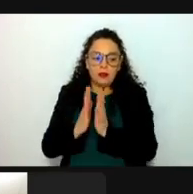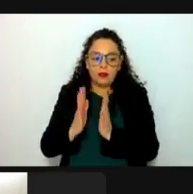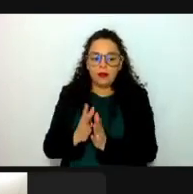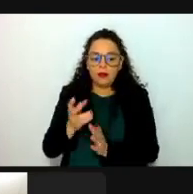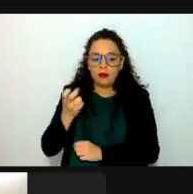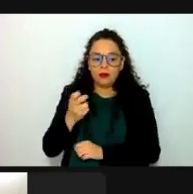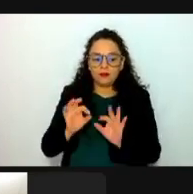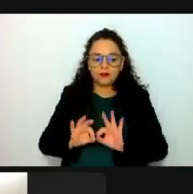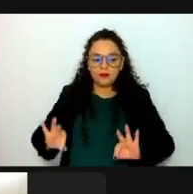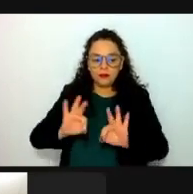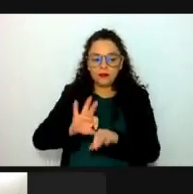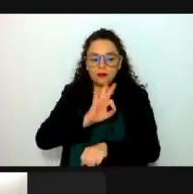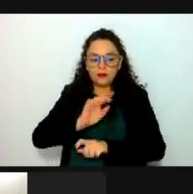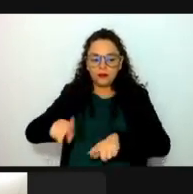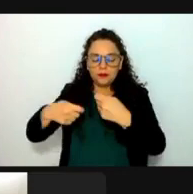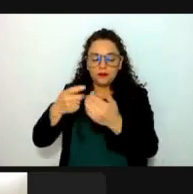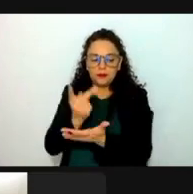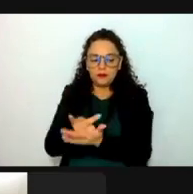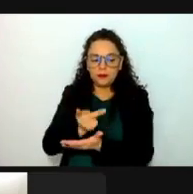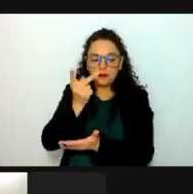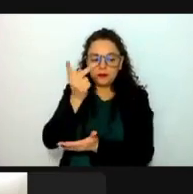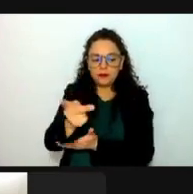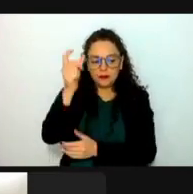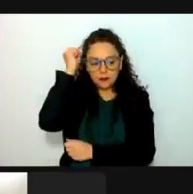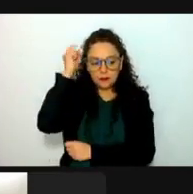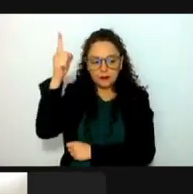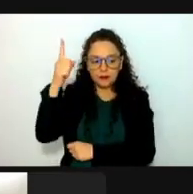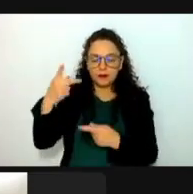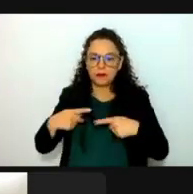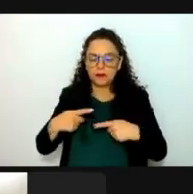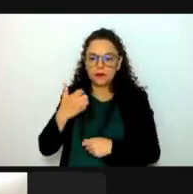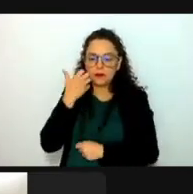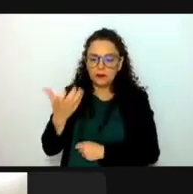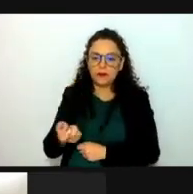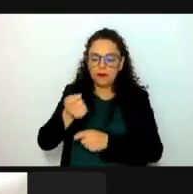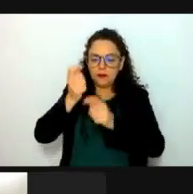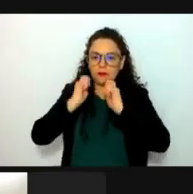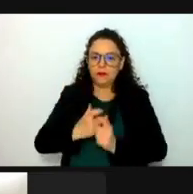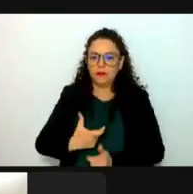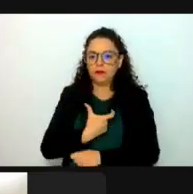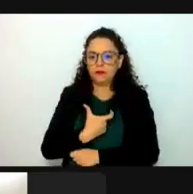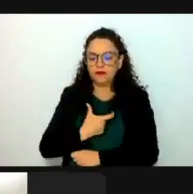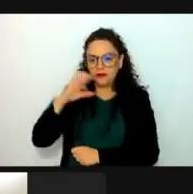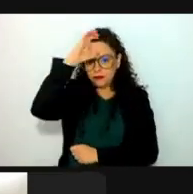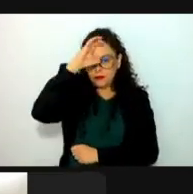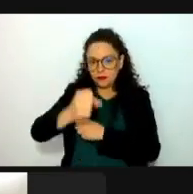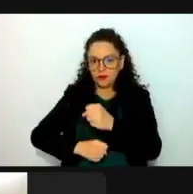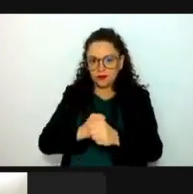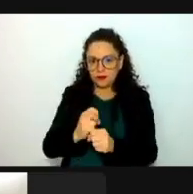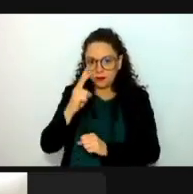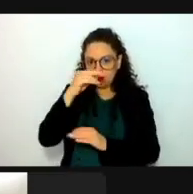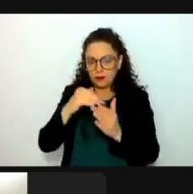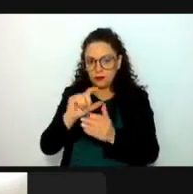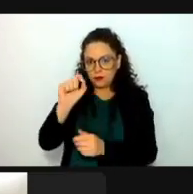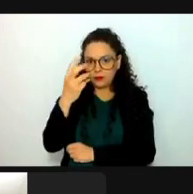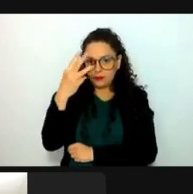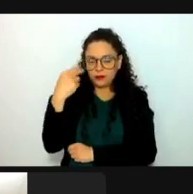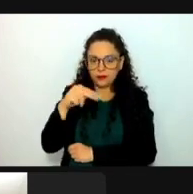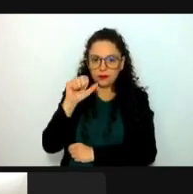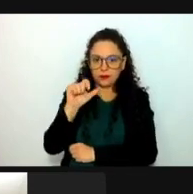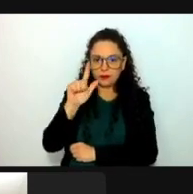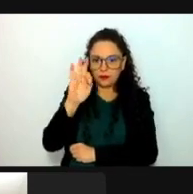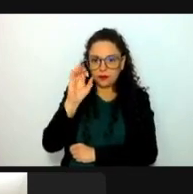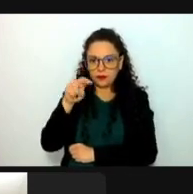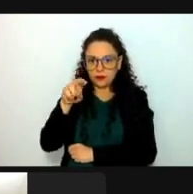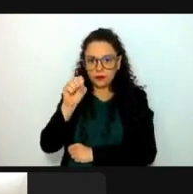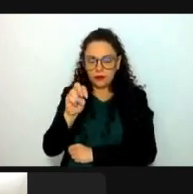para poder distinguir y galardonar a las personas aspirantes a la Medalla del Mérito en Ciencias del año 2023, Alfonso Luis Herrera. Muchas gracias, diputada